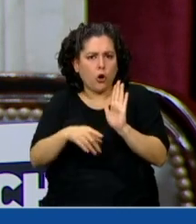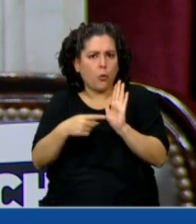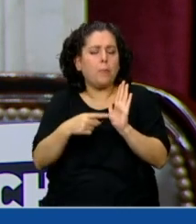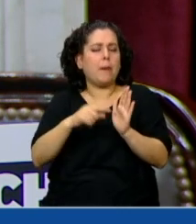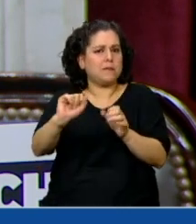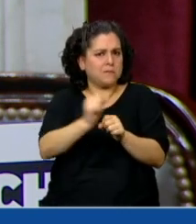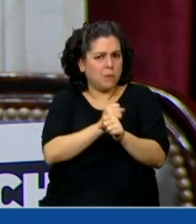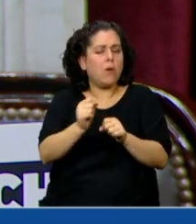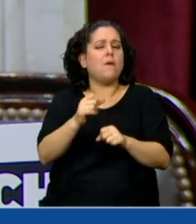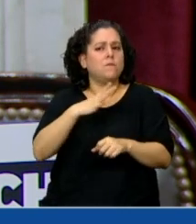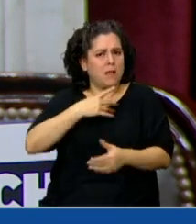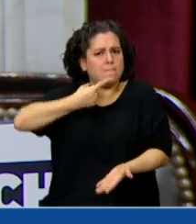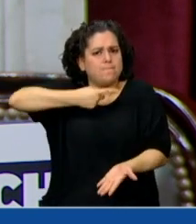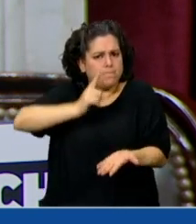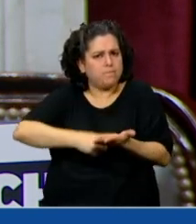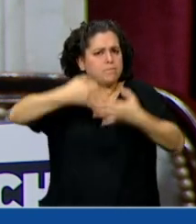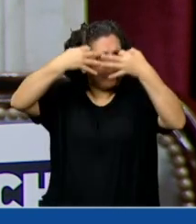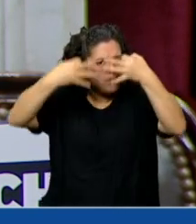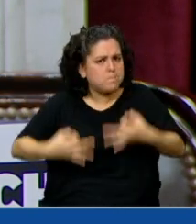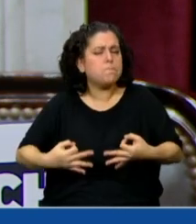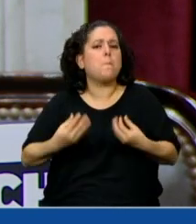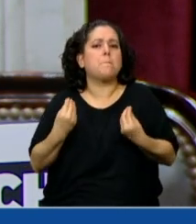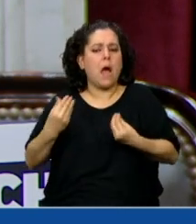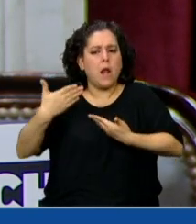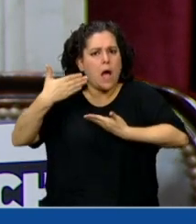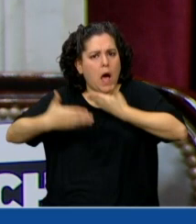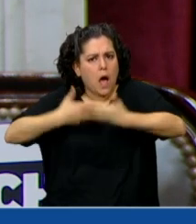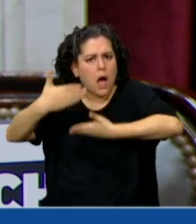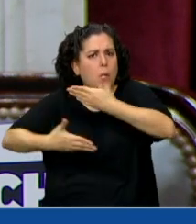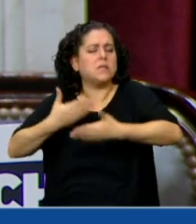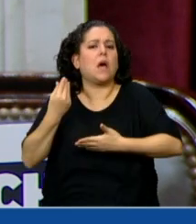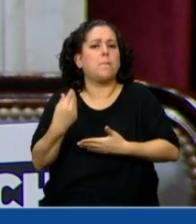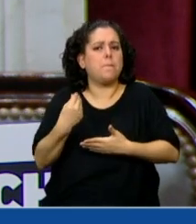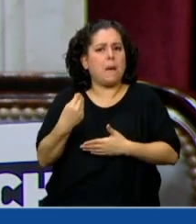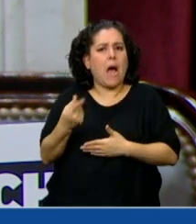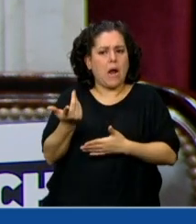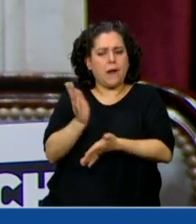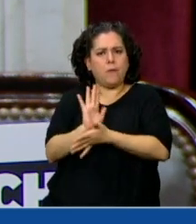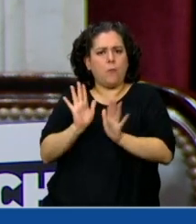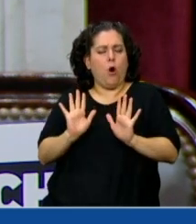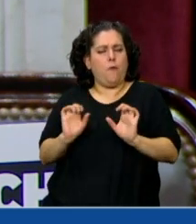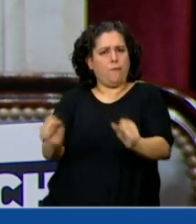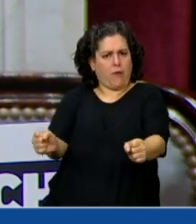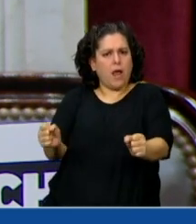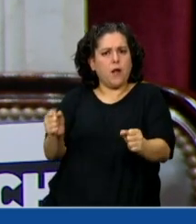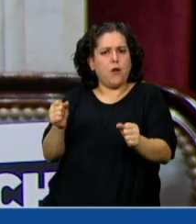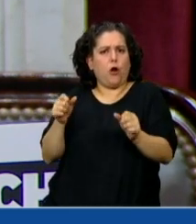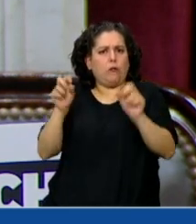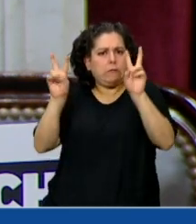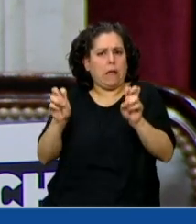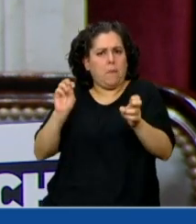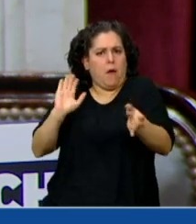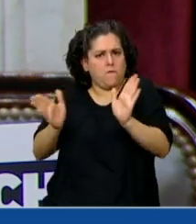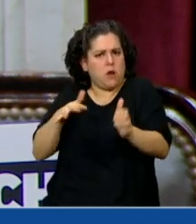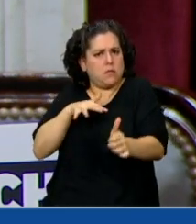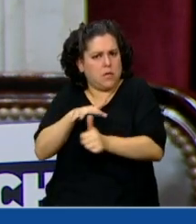concretas para avanzar en una disminución y en un freno de la violencia de género.